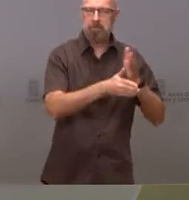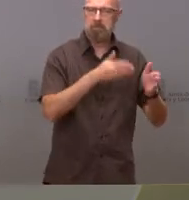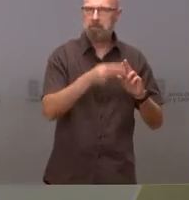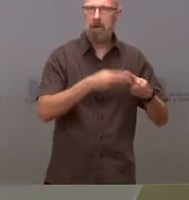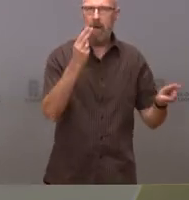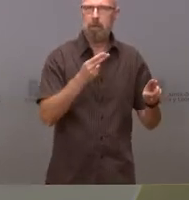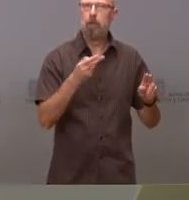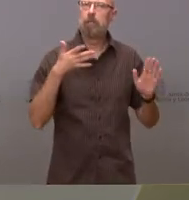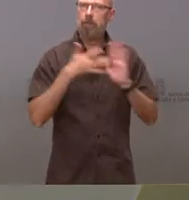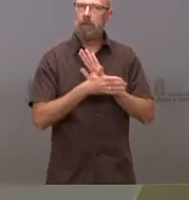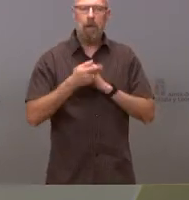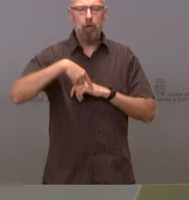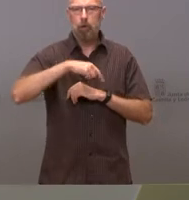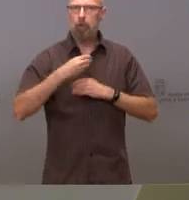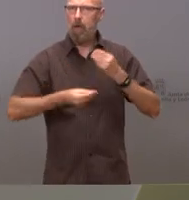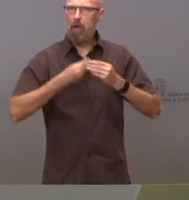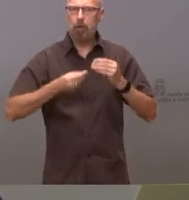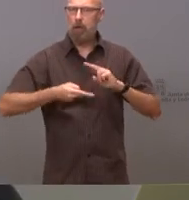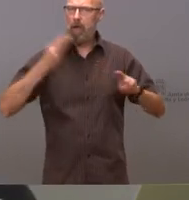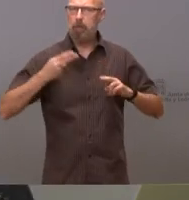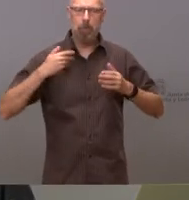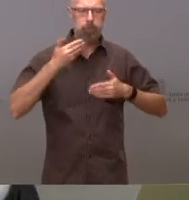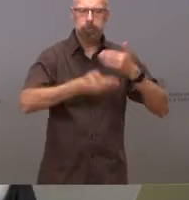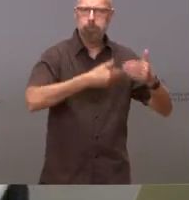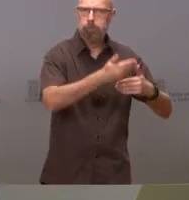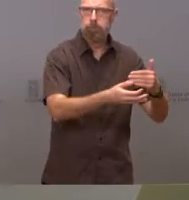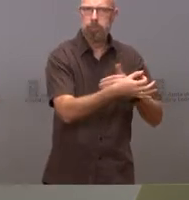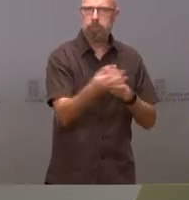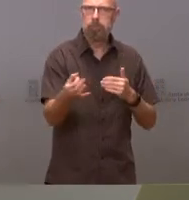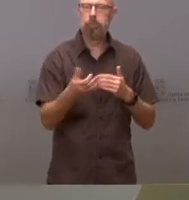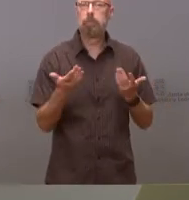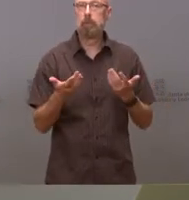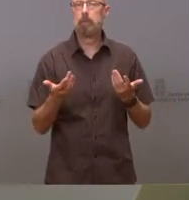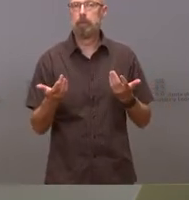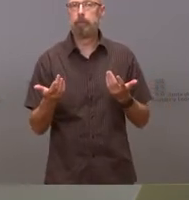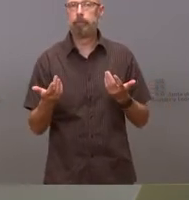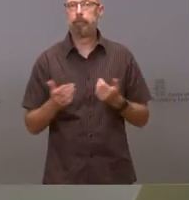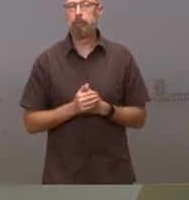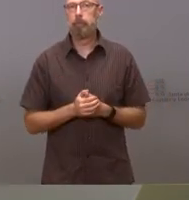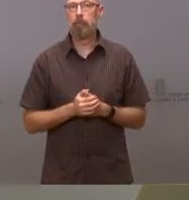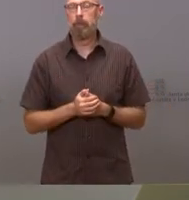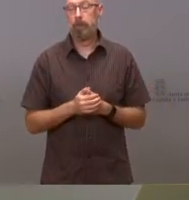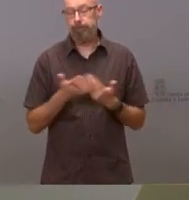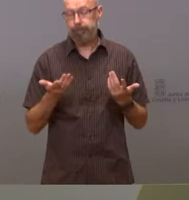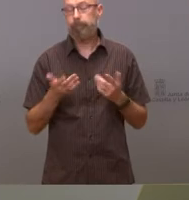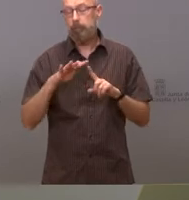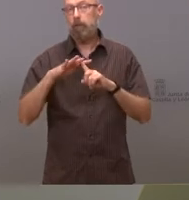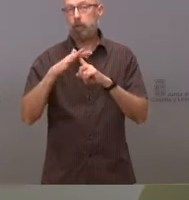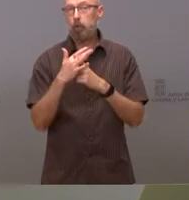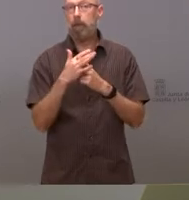actuó de forma inmediata con todos los medios pero se obvia el resto de cuestiones las circunstancias de